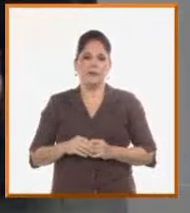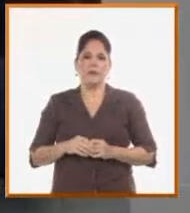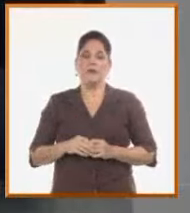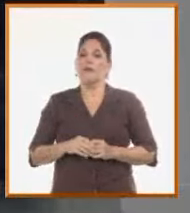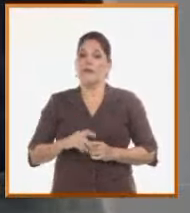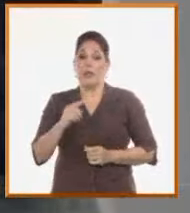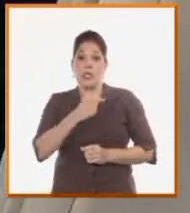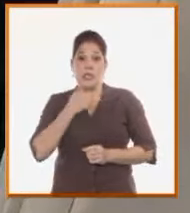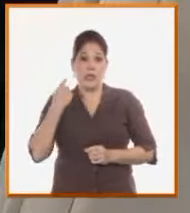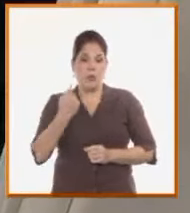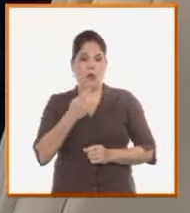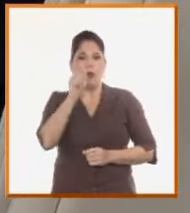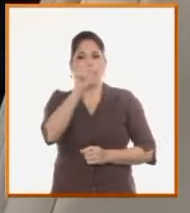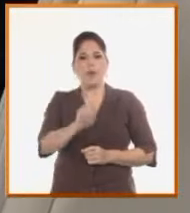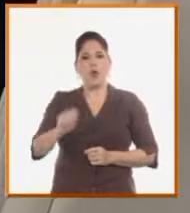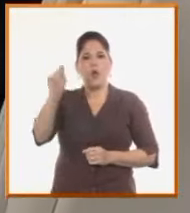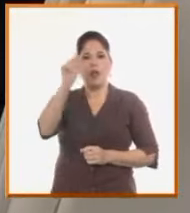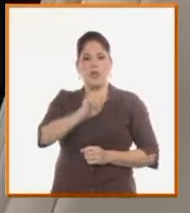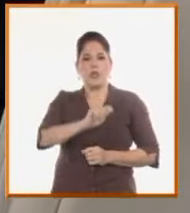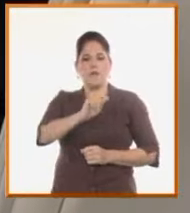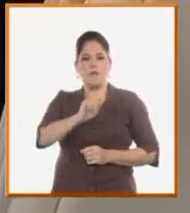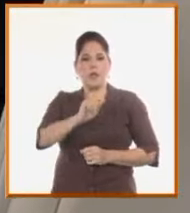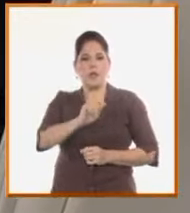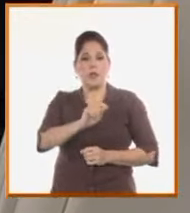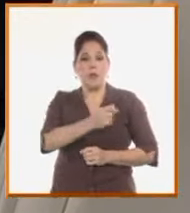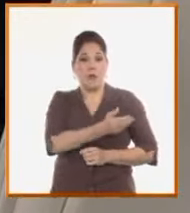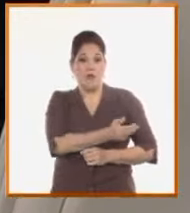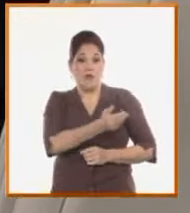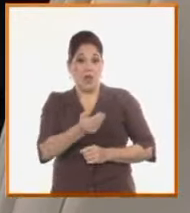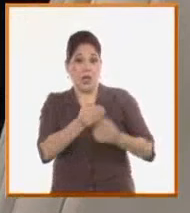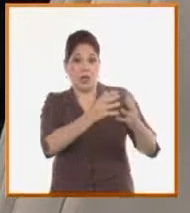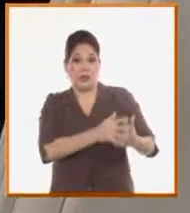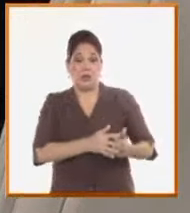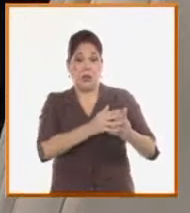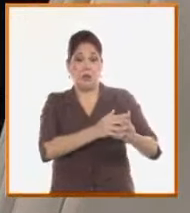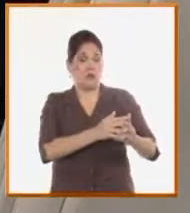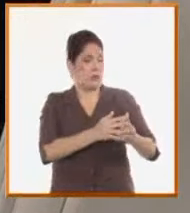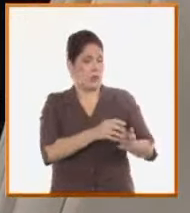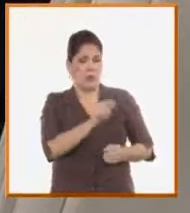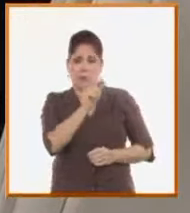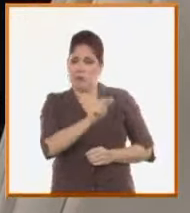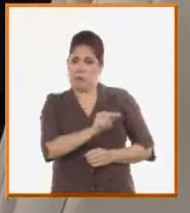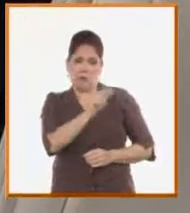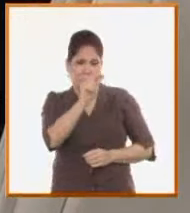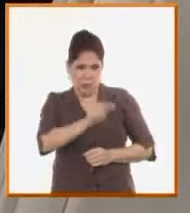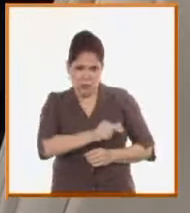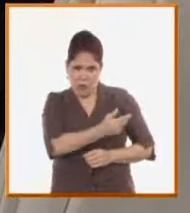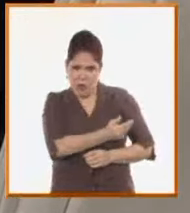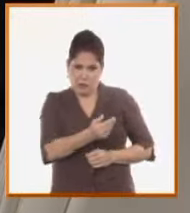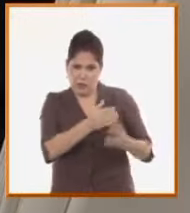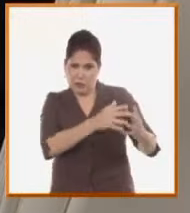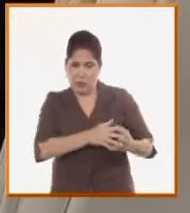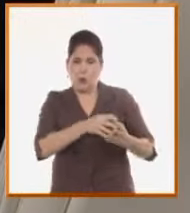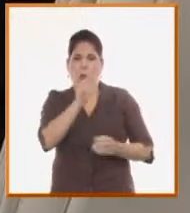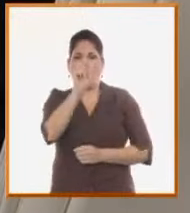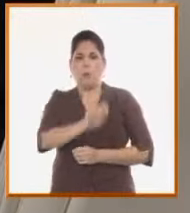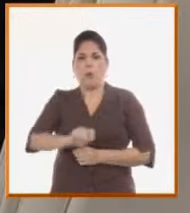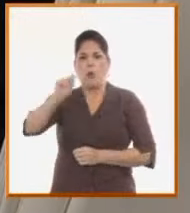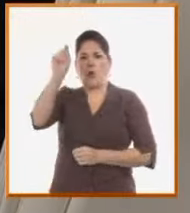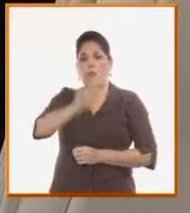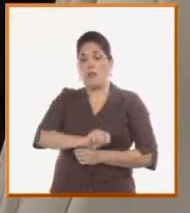Está la prohibición de viajes de los estadounidenses a Cuba. Hay que decir que el 50%